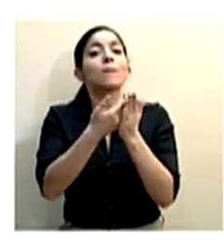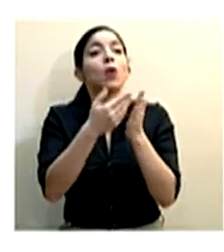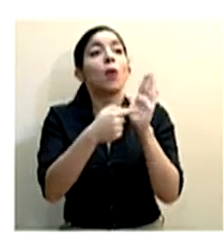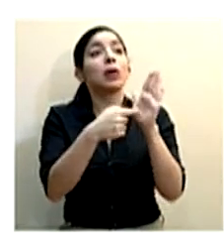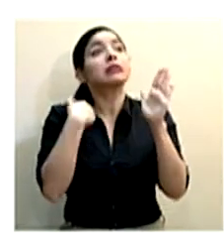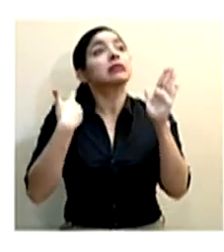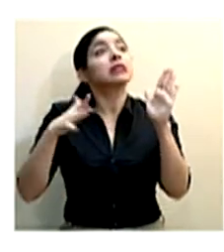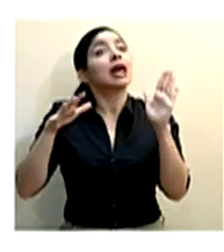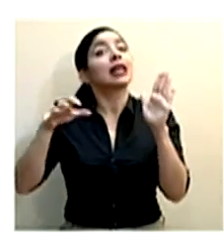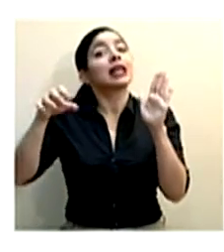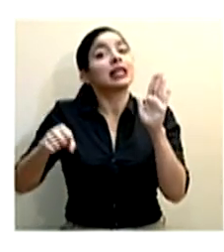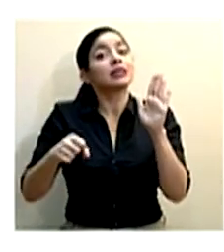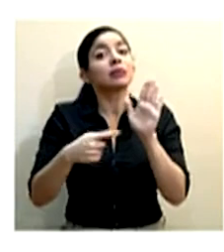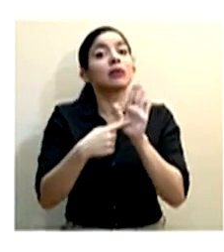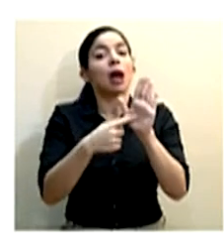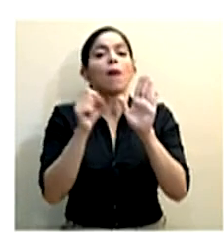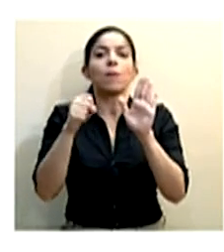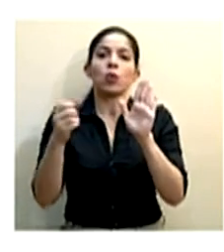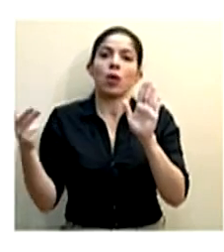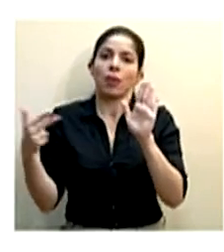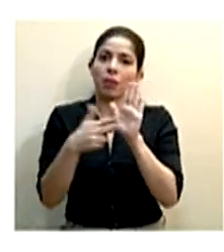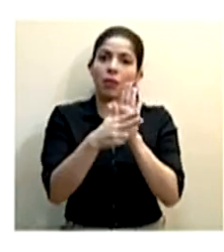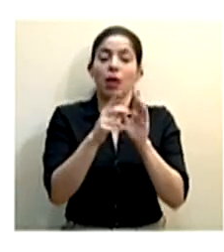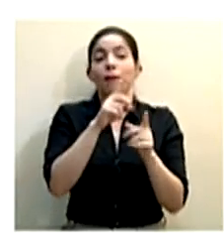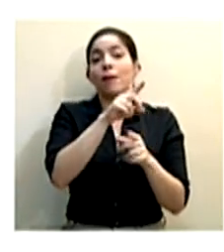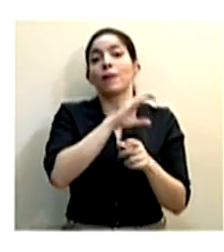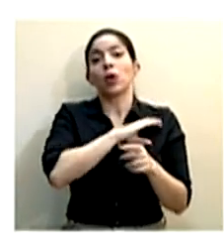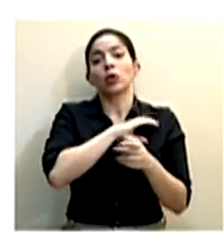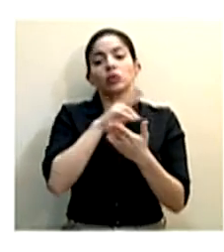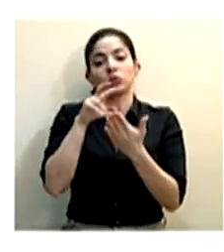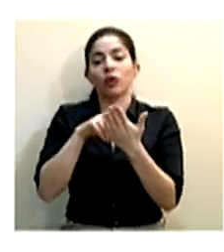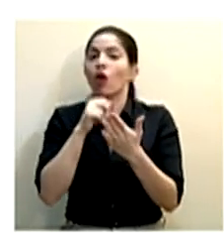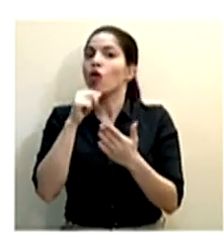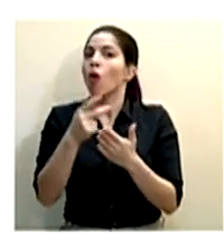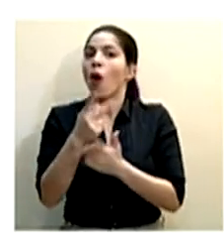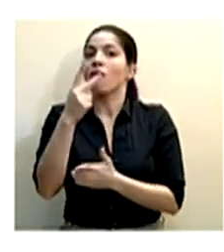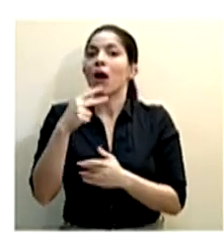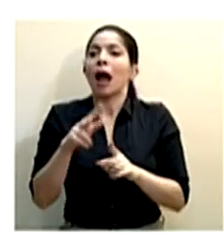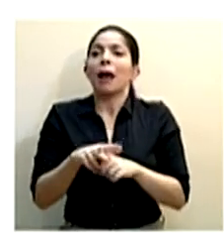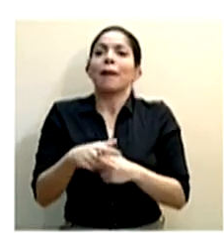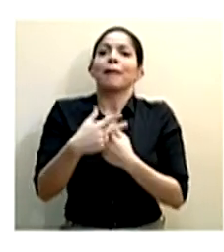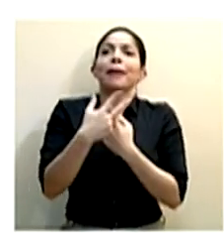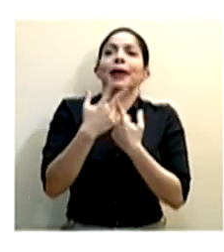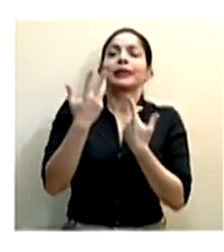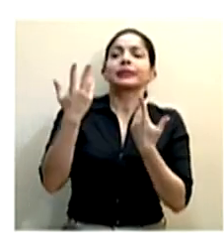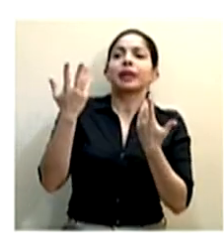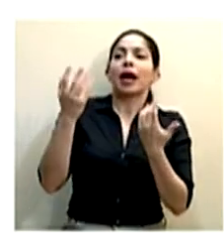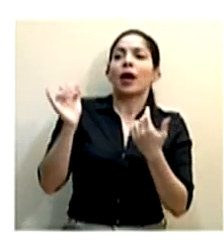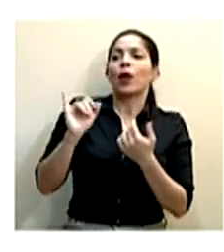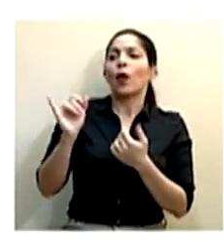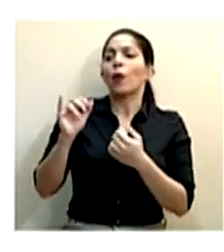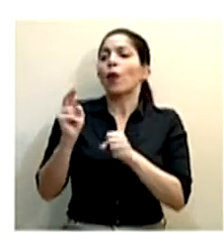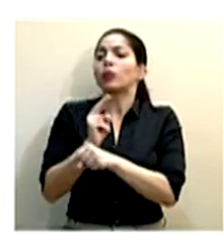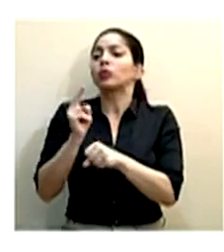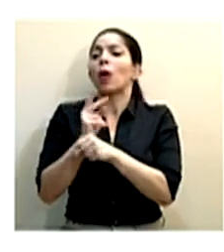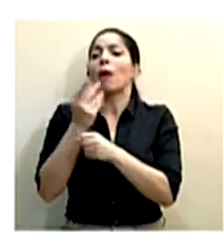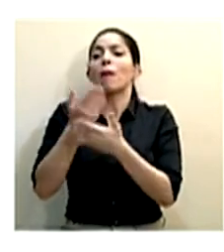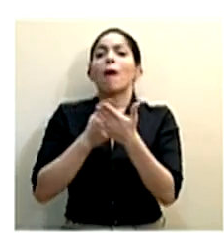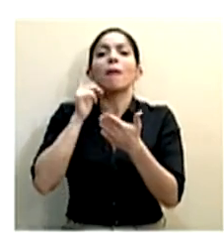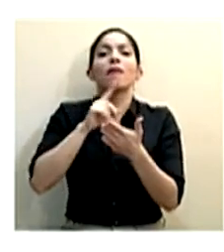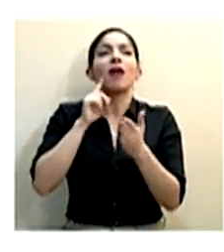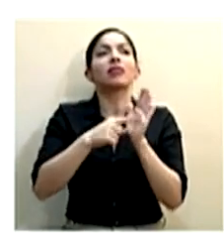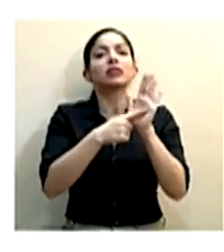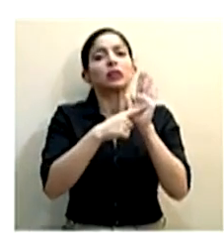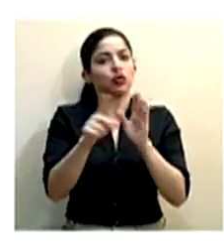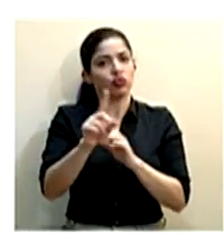reservación, los cuales están sujetos a verificación. No se vale aquí tampoco empezar a usar comprobantes que no son